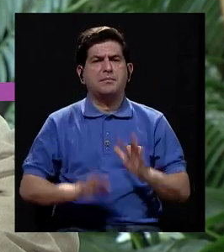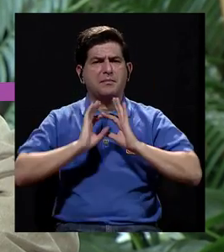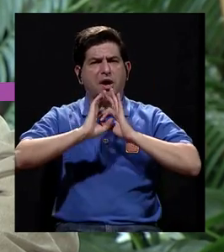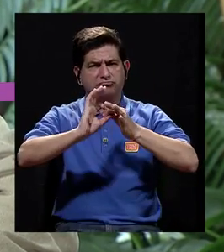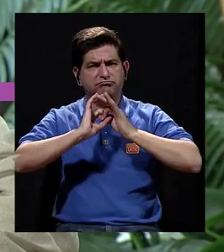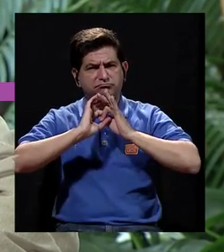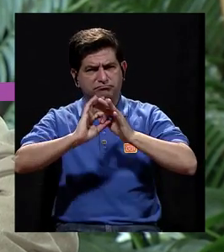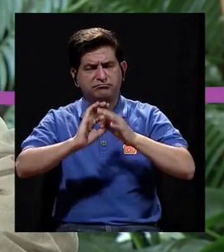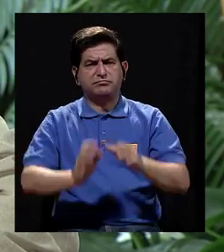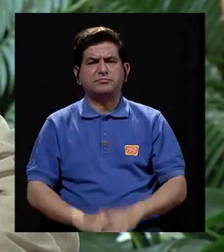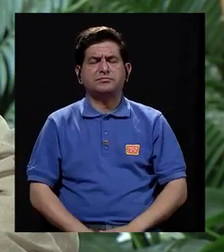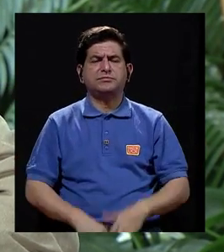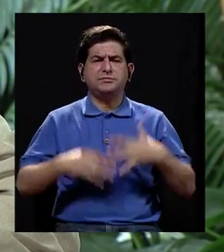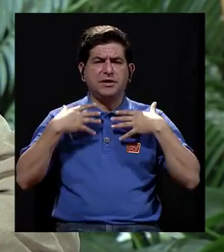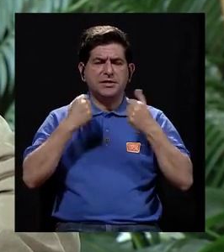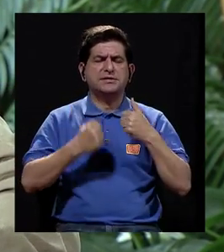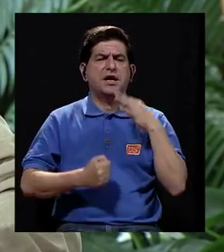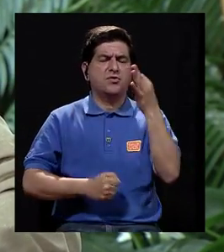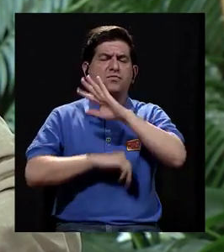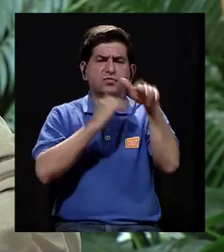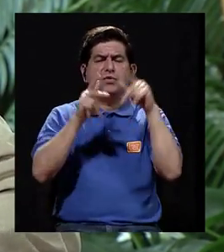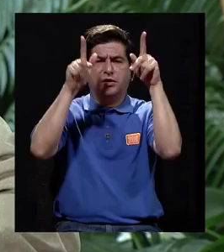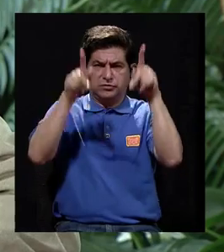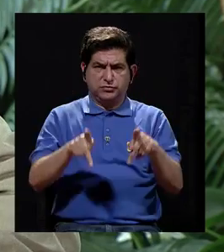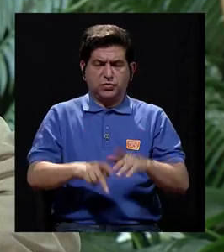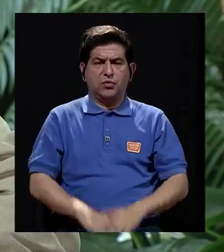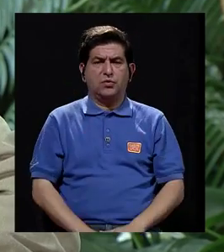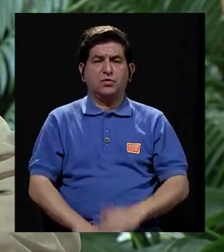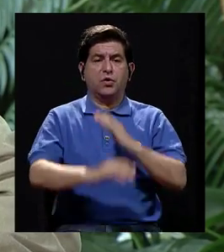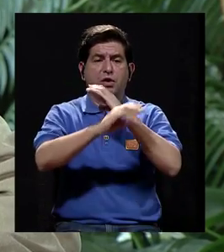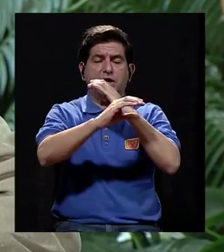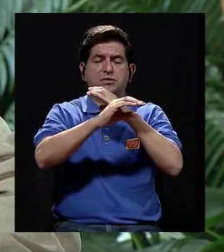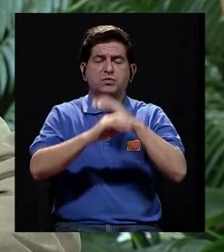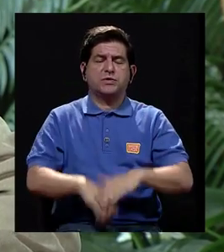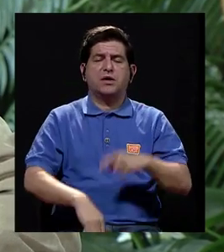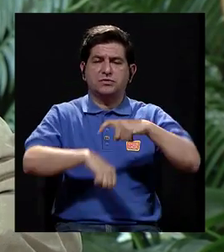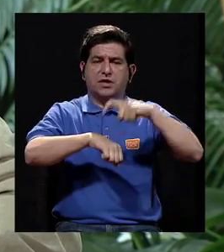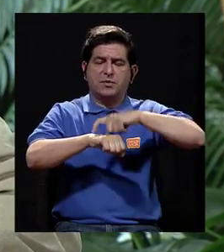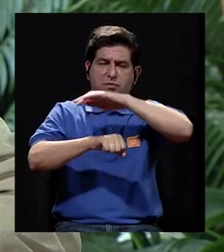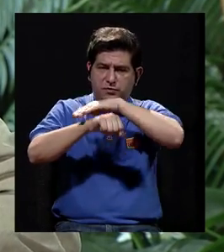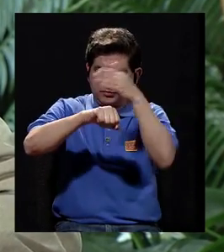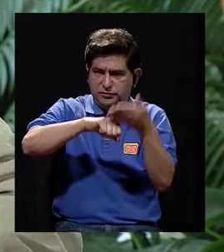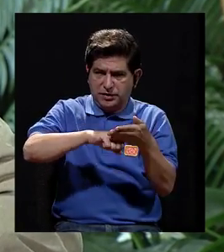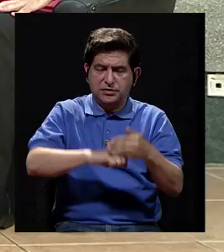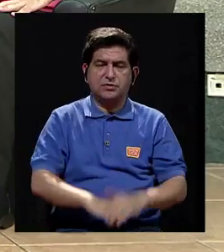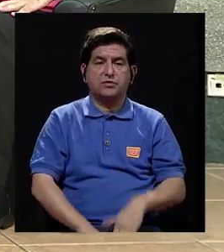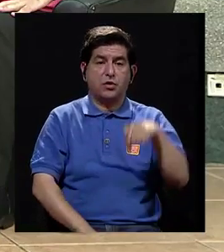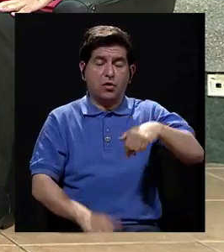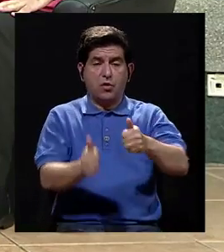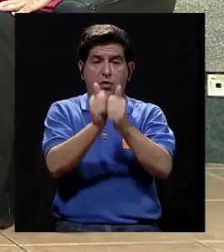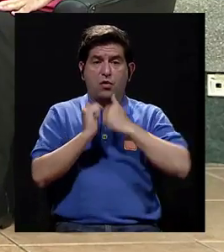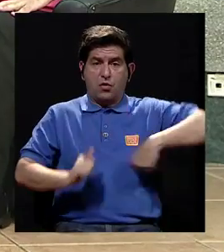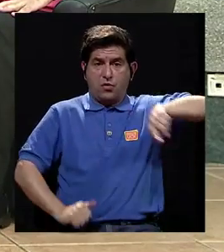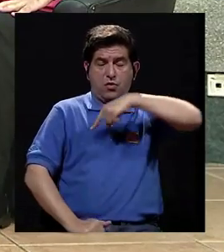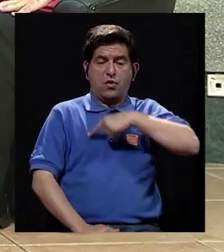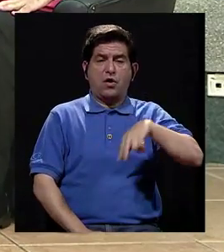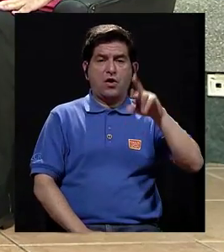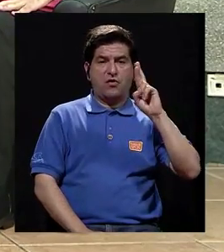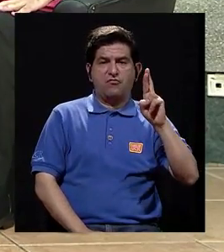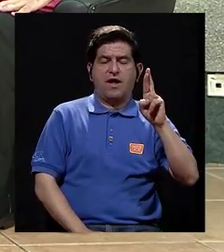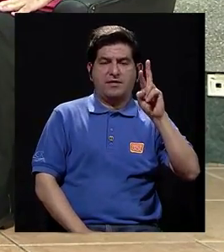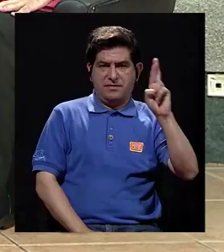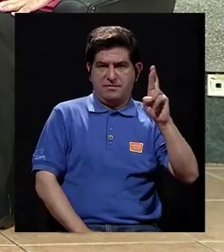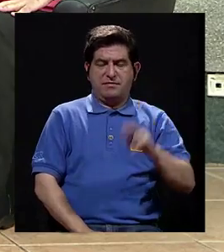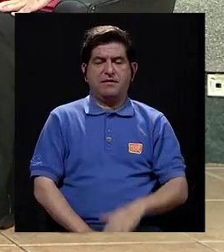que se relaciona mucho con la salud futura de todo ser humano y son los cuidados del embarazo. El día de hoy nos acompaña